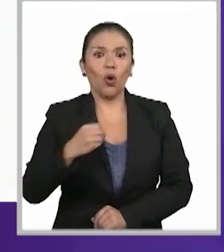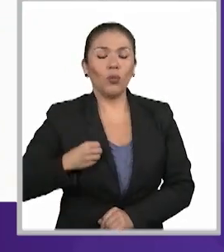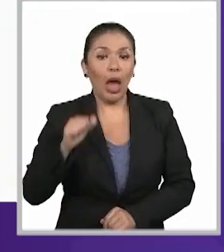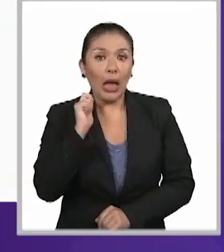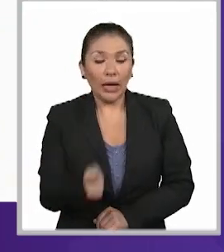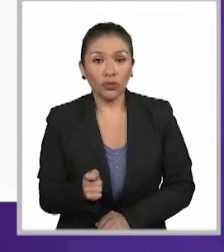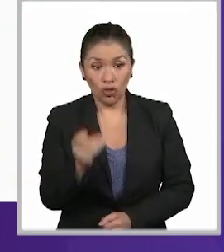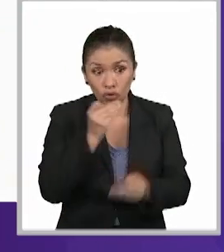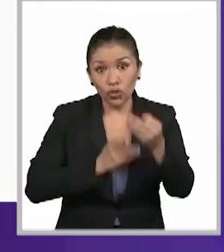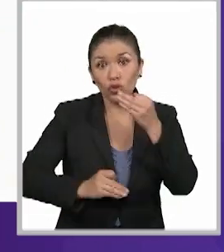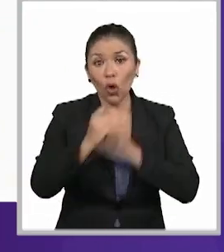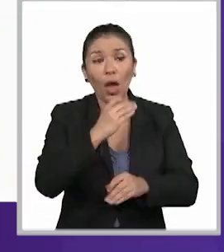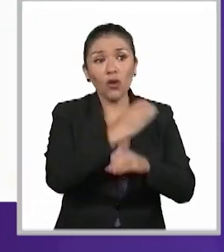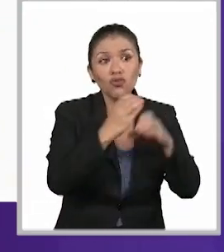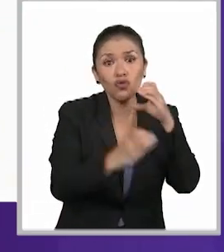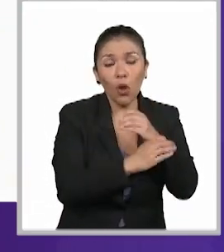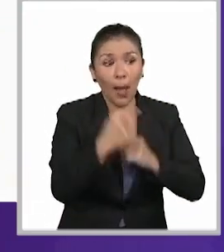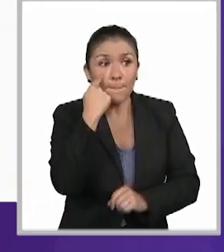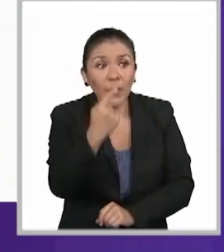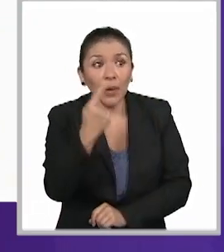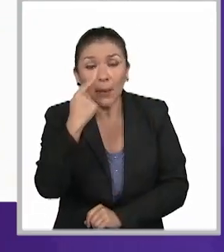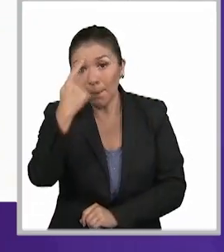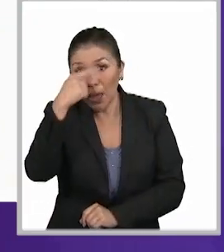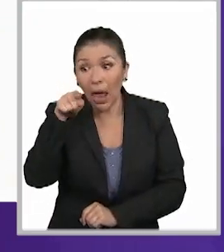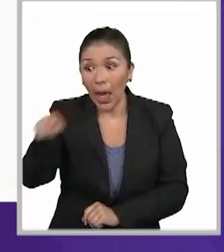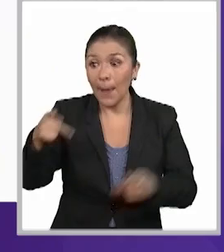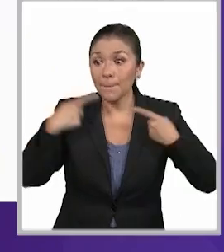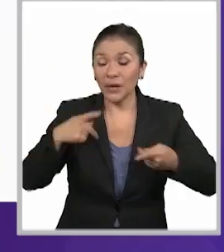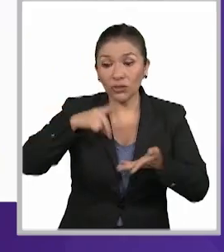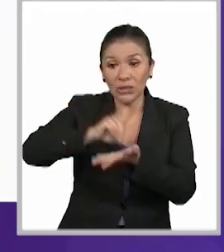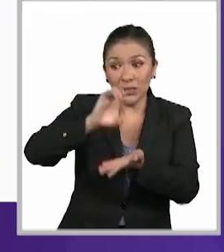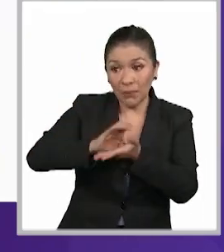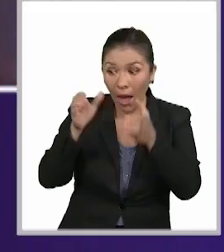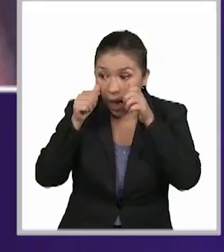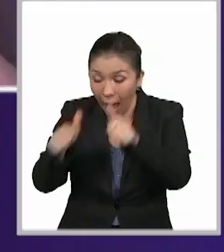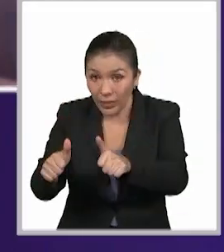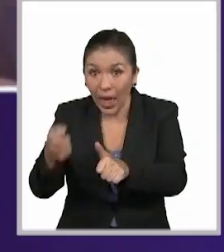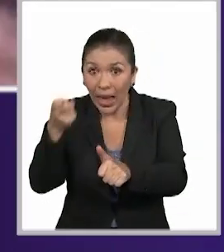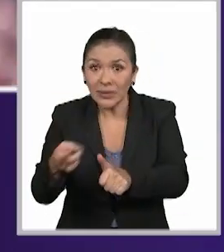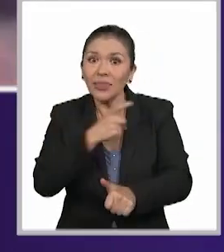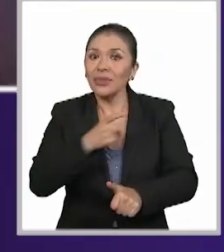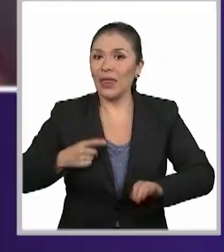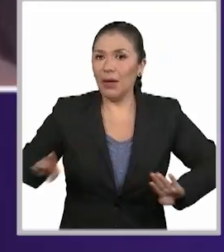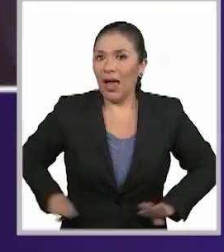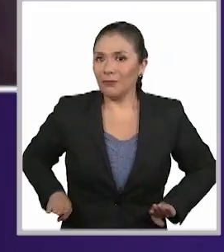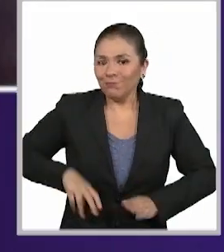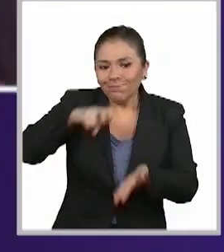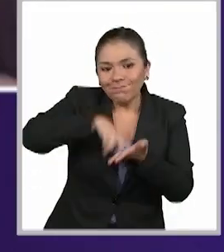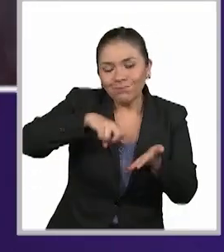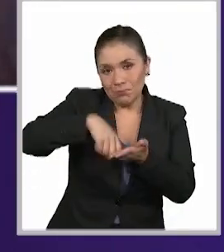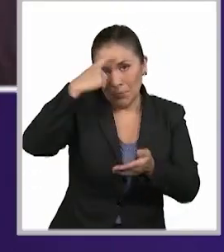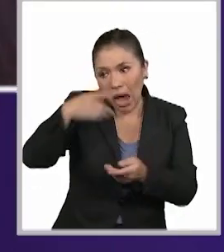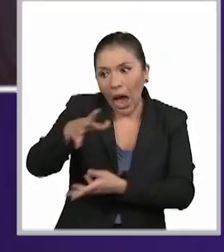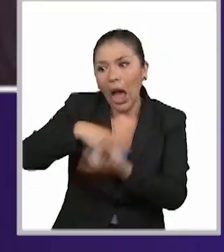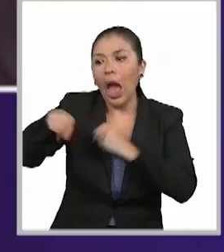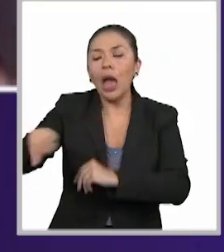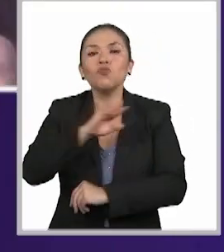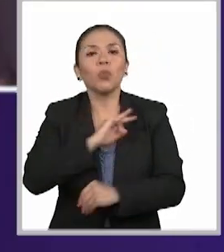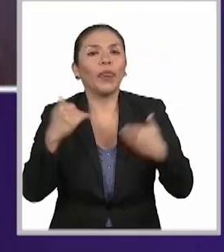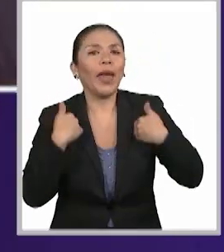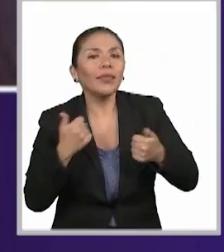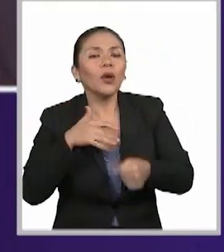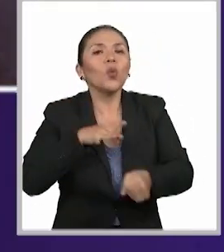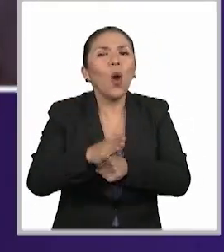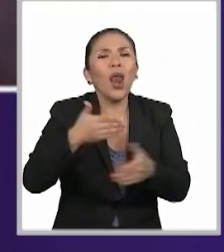que nos obliga a que todas aquellas cosas que vayan dirigidas a una persona con discapacidad sean pertinentes para esta persona y sus